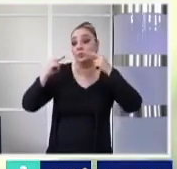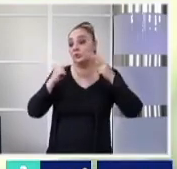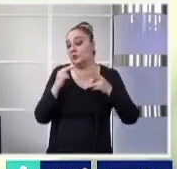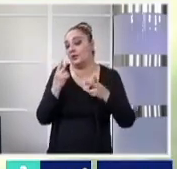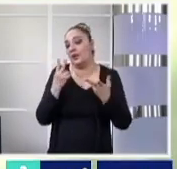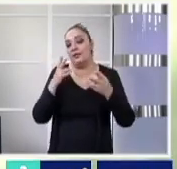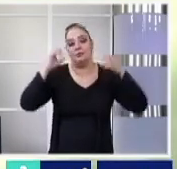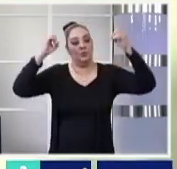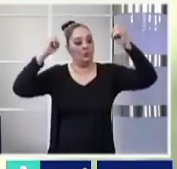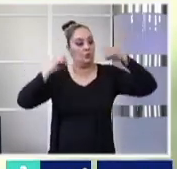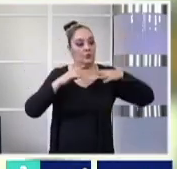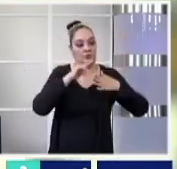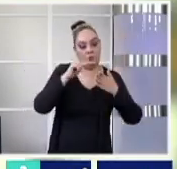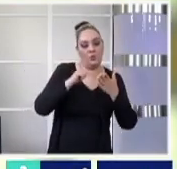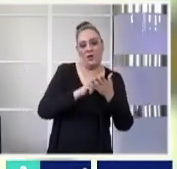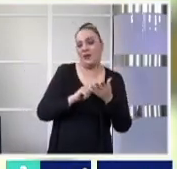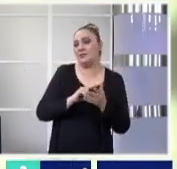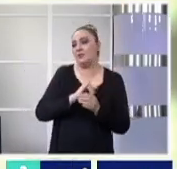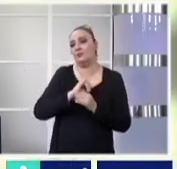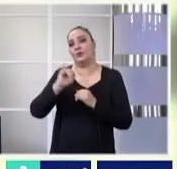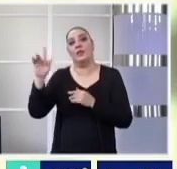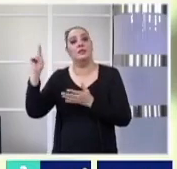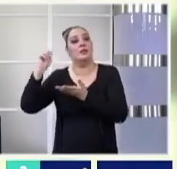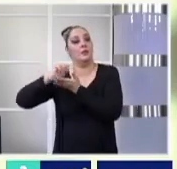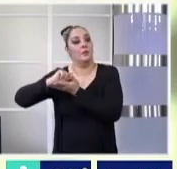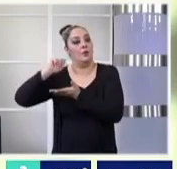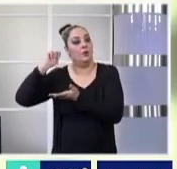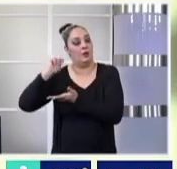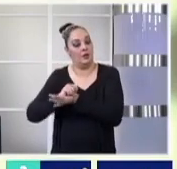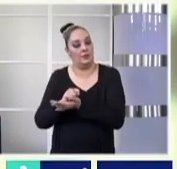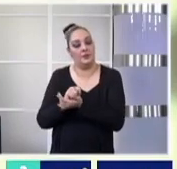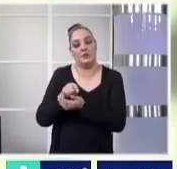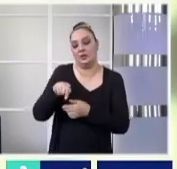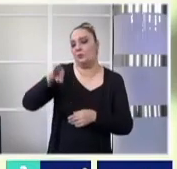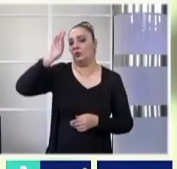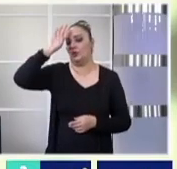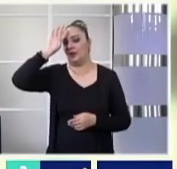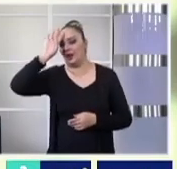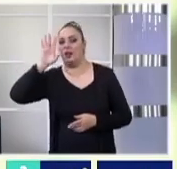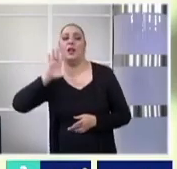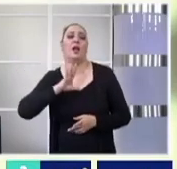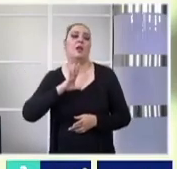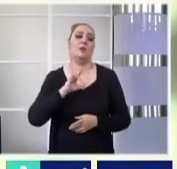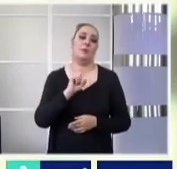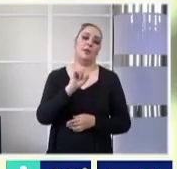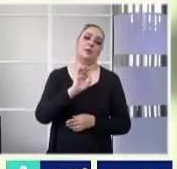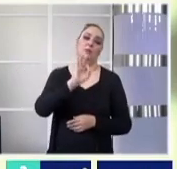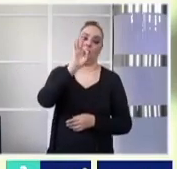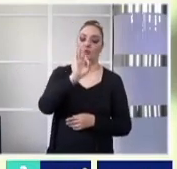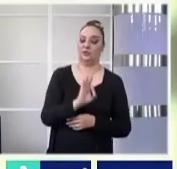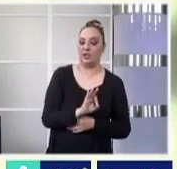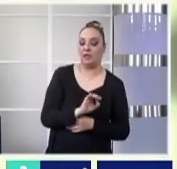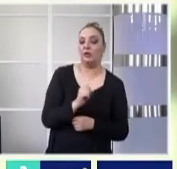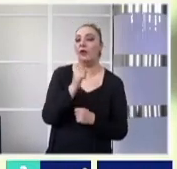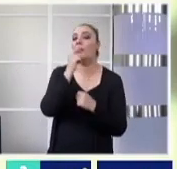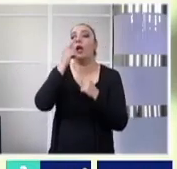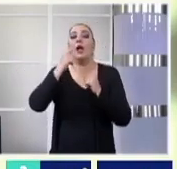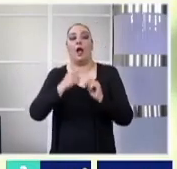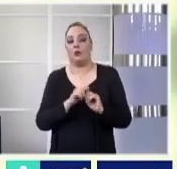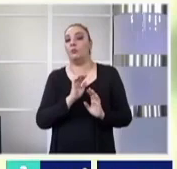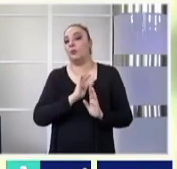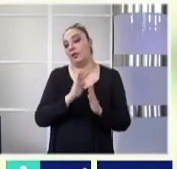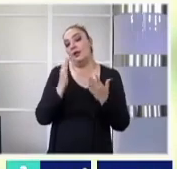lluvias en zonas costeras de Tamaulipas y Texas. Para Monterrey, solamente un 20% de probabilidad de algo muy ocasional,